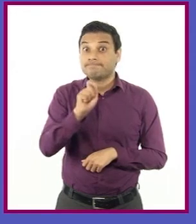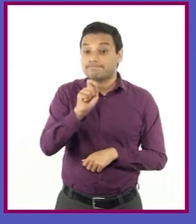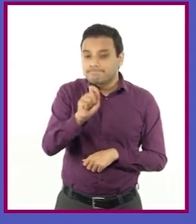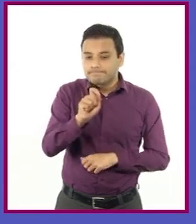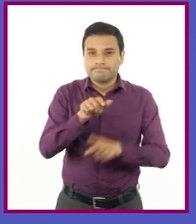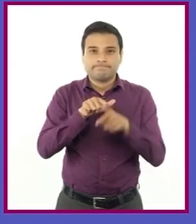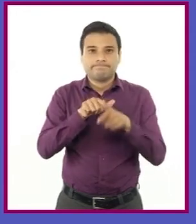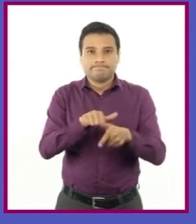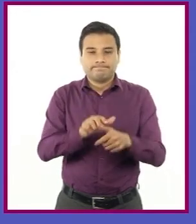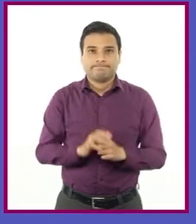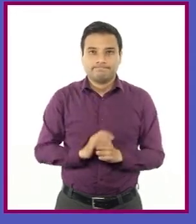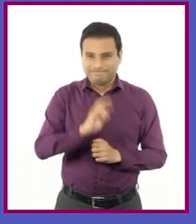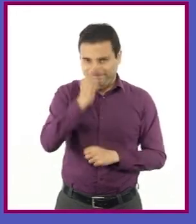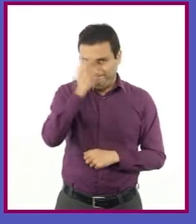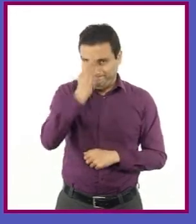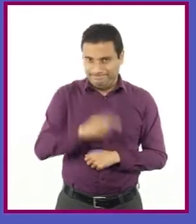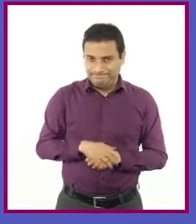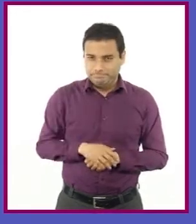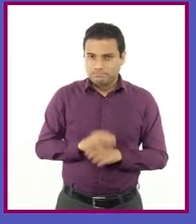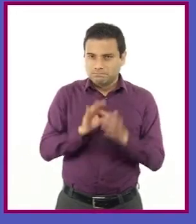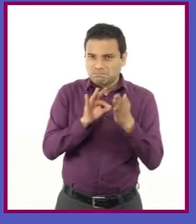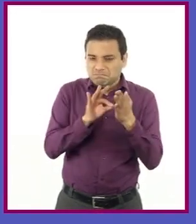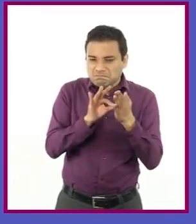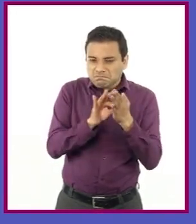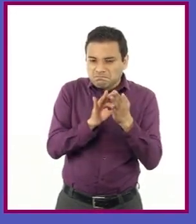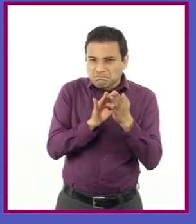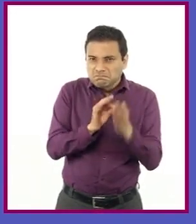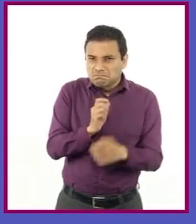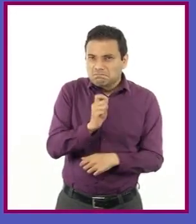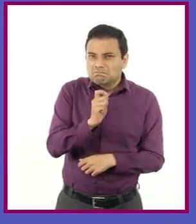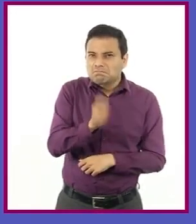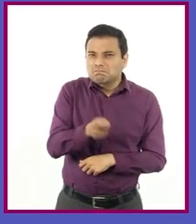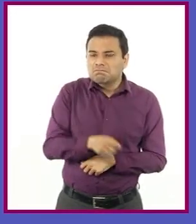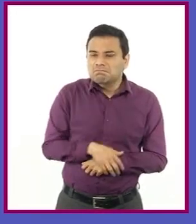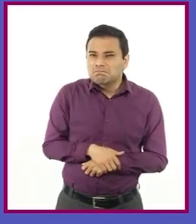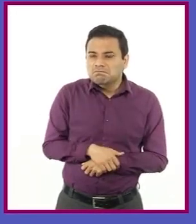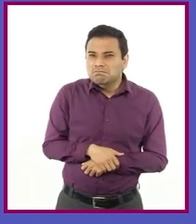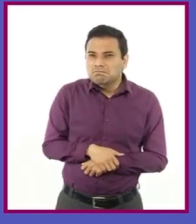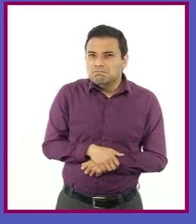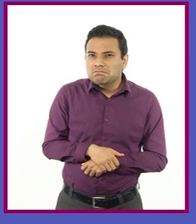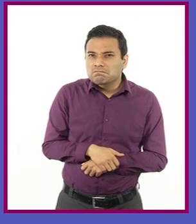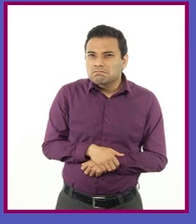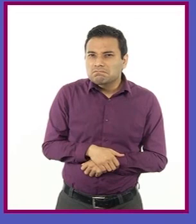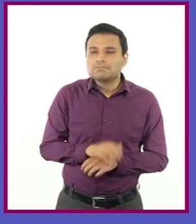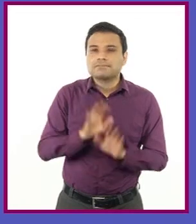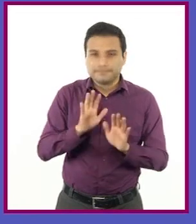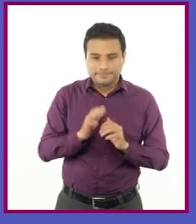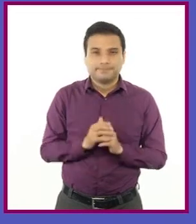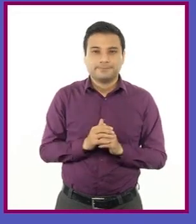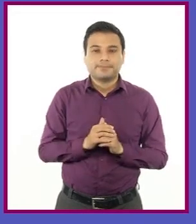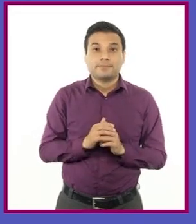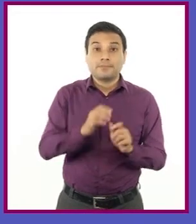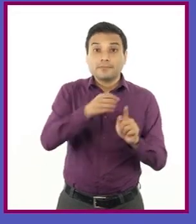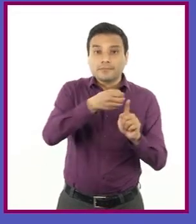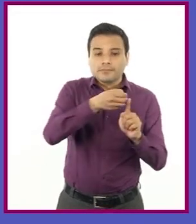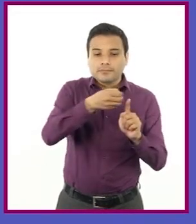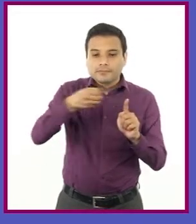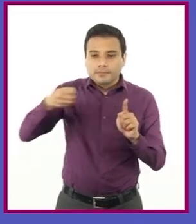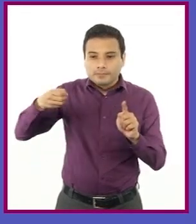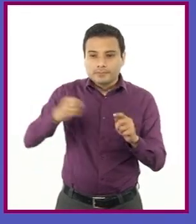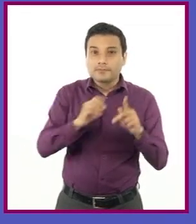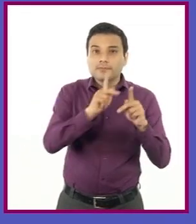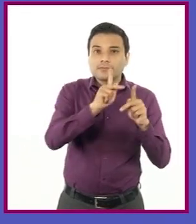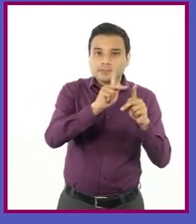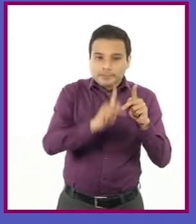Recordemos que el punto es el signo de puntuación, cuyo uso principal es separar los enunciados que